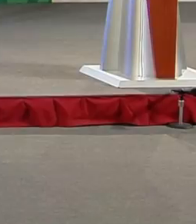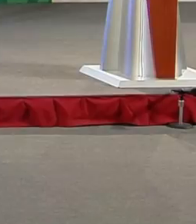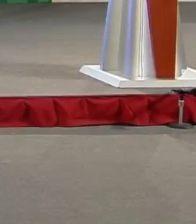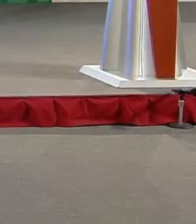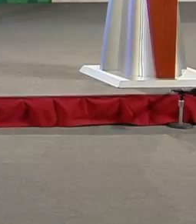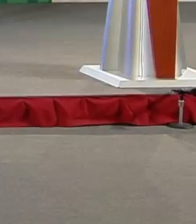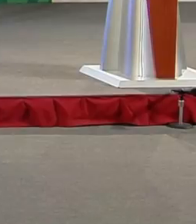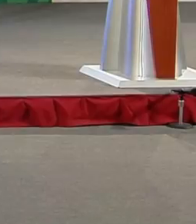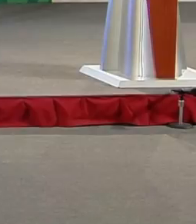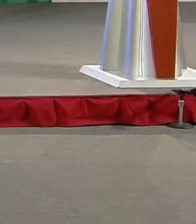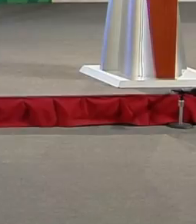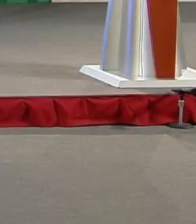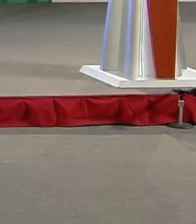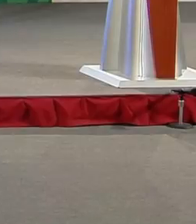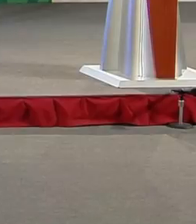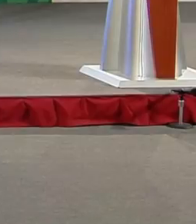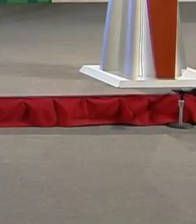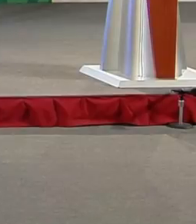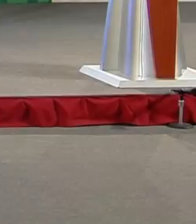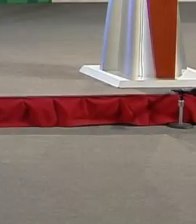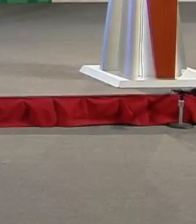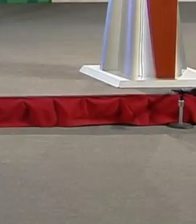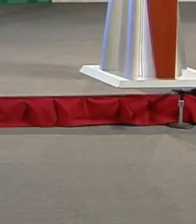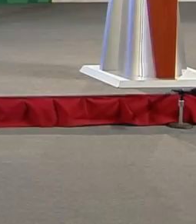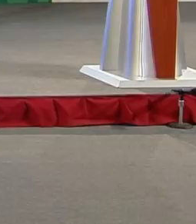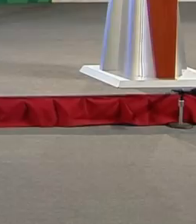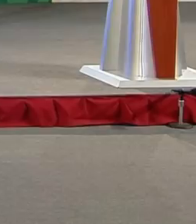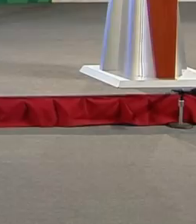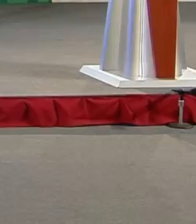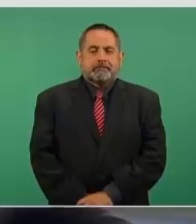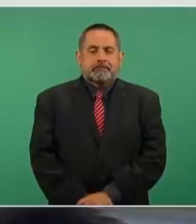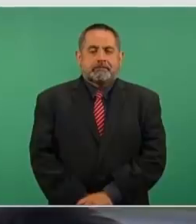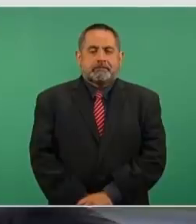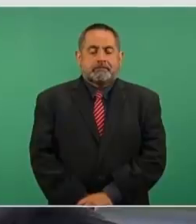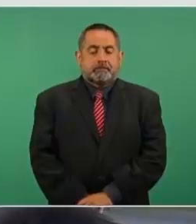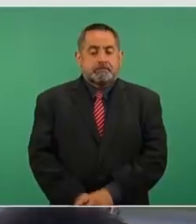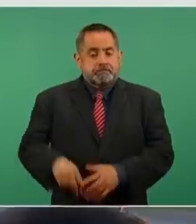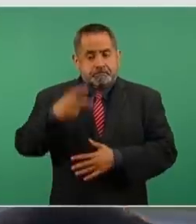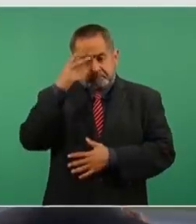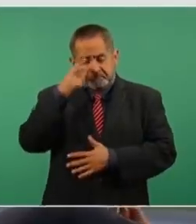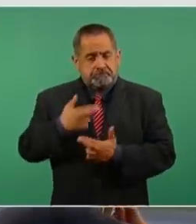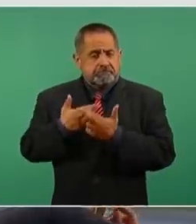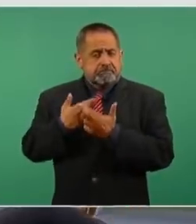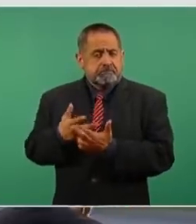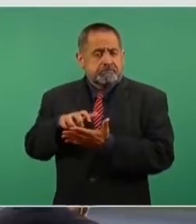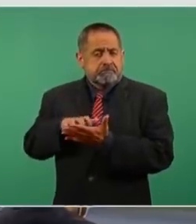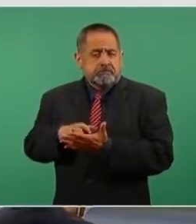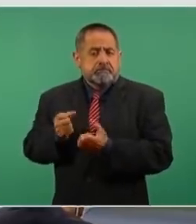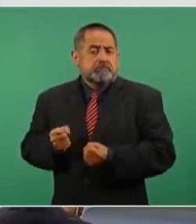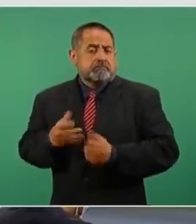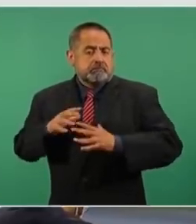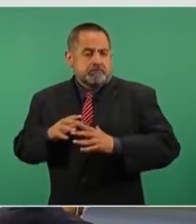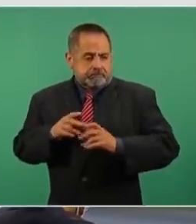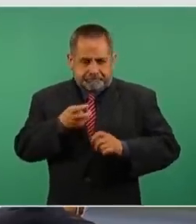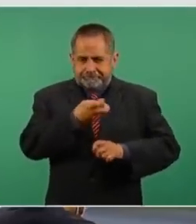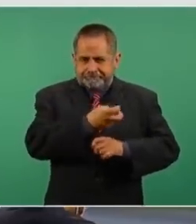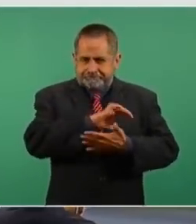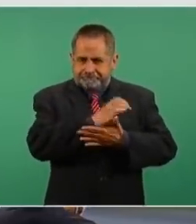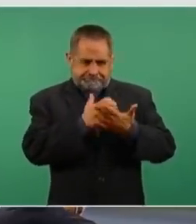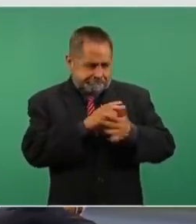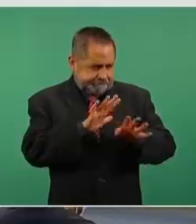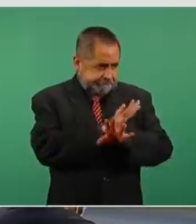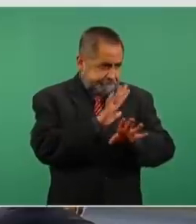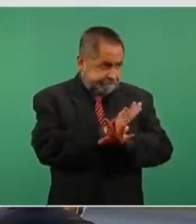indica lo que está ahorrando el gobierno de México por la modificación de este